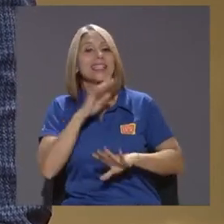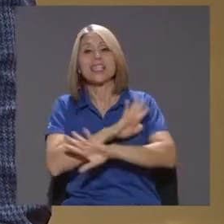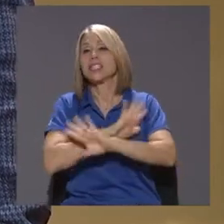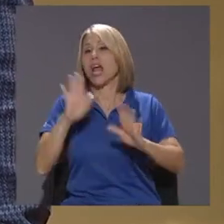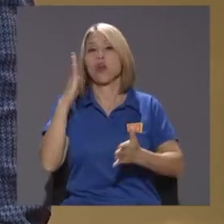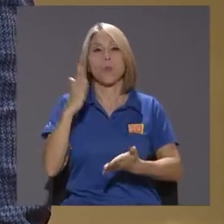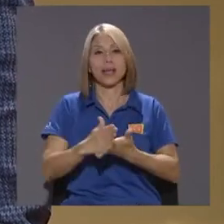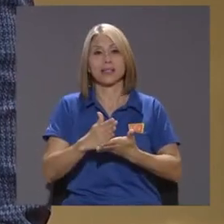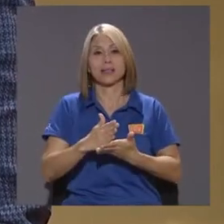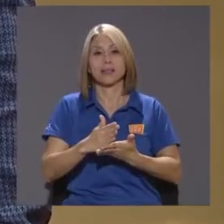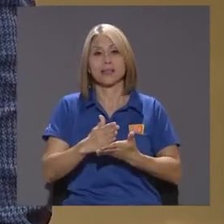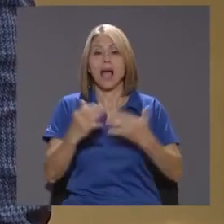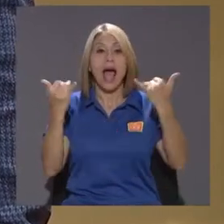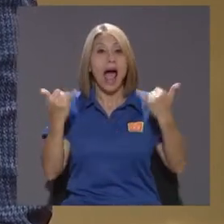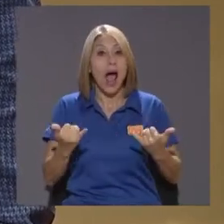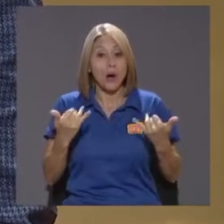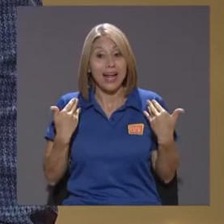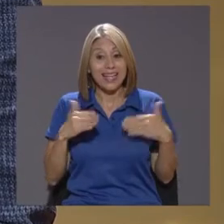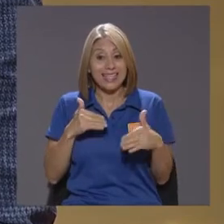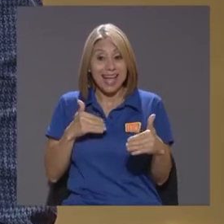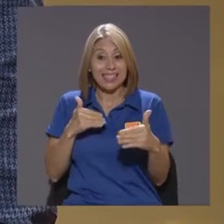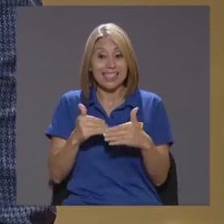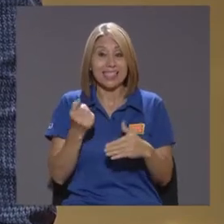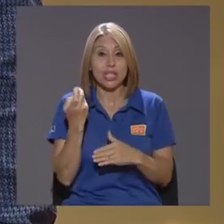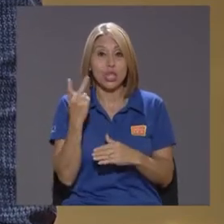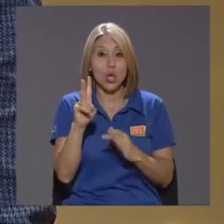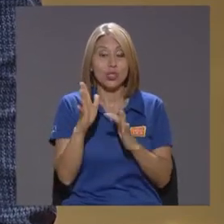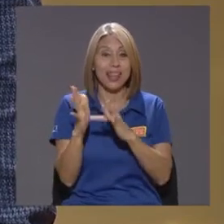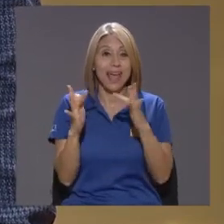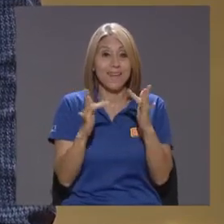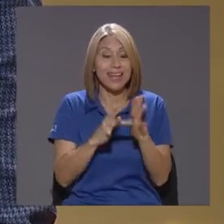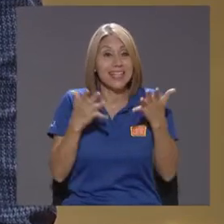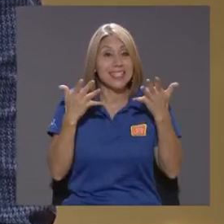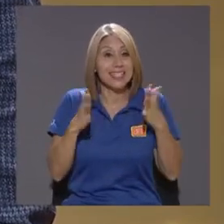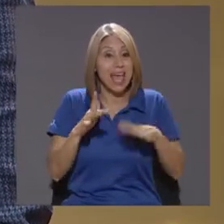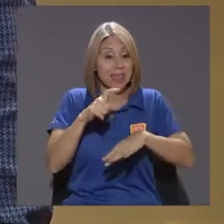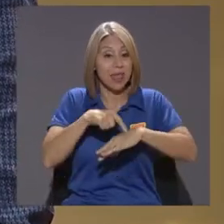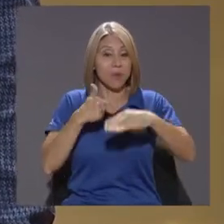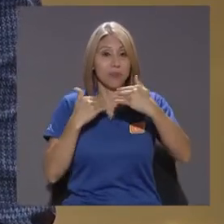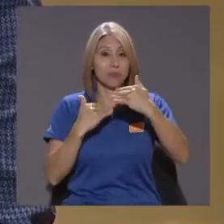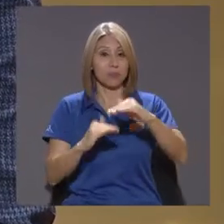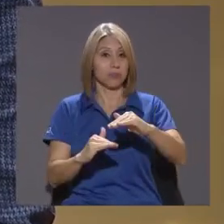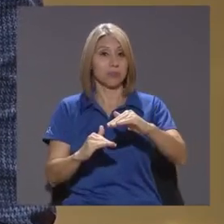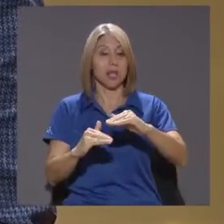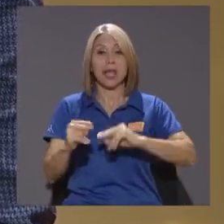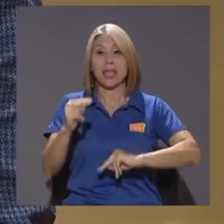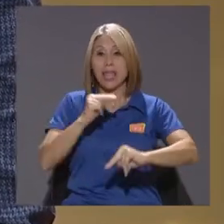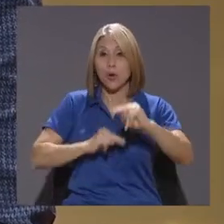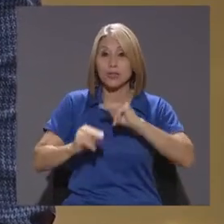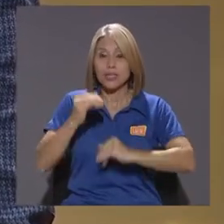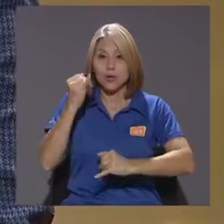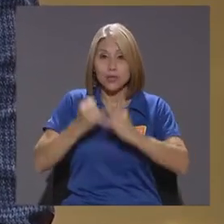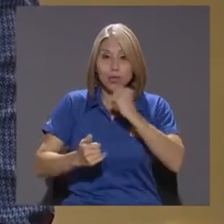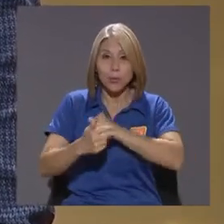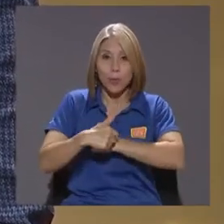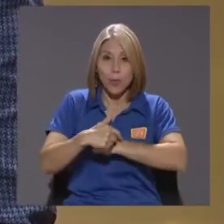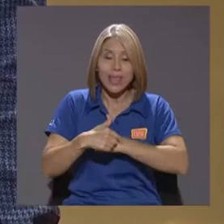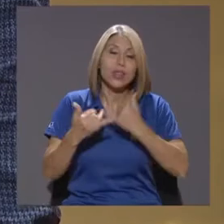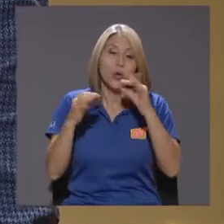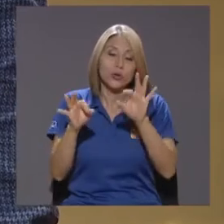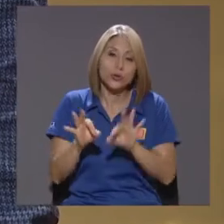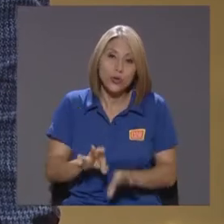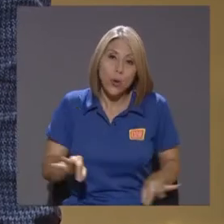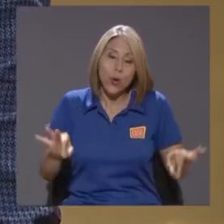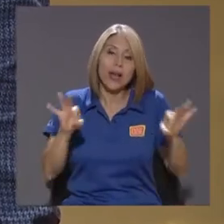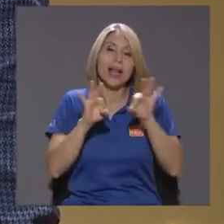que Ya estamos sobre el 12 de abril Y se va a cumplir el plazo Estas negociaciones De último momento Son claves